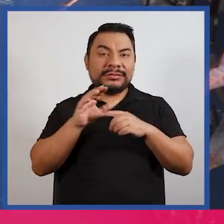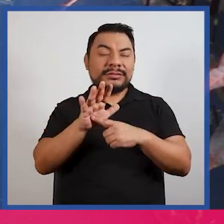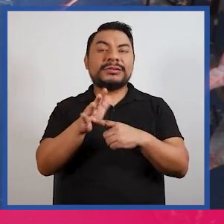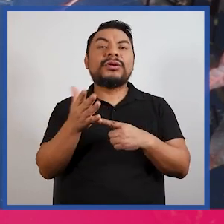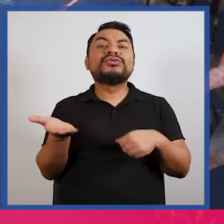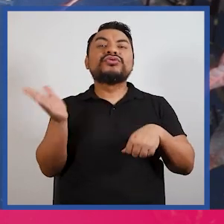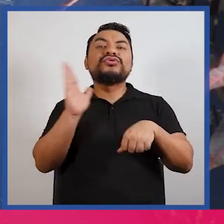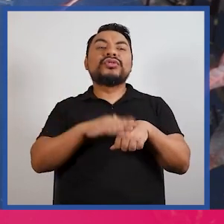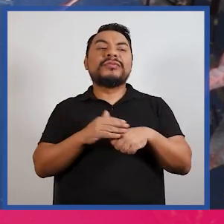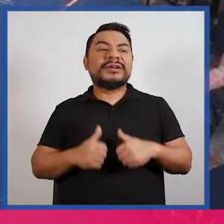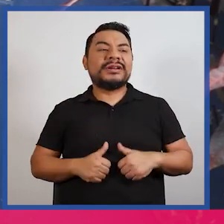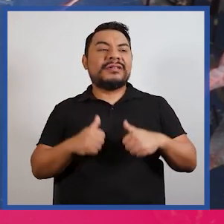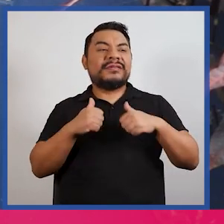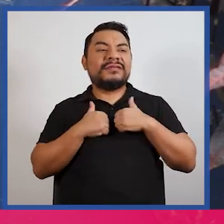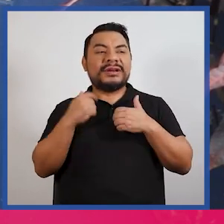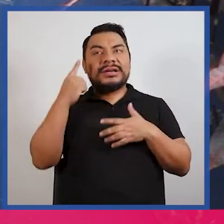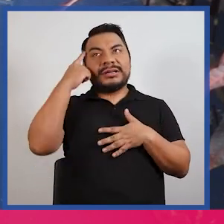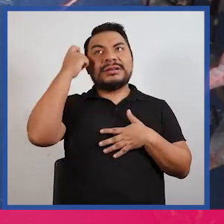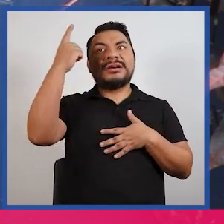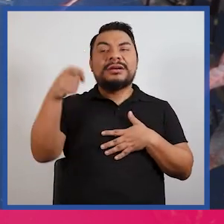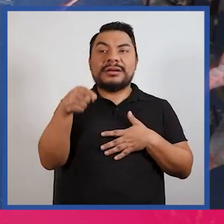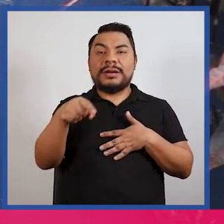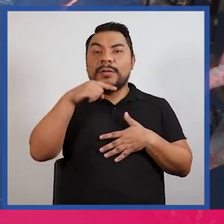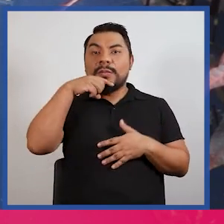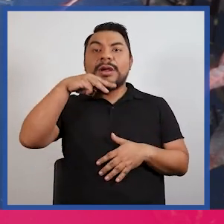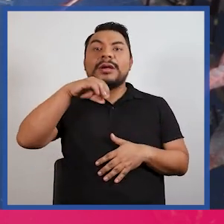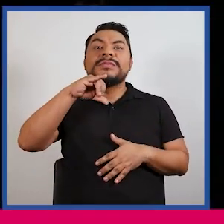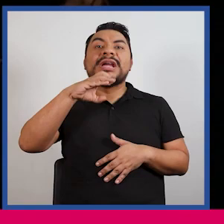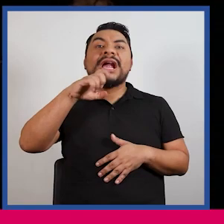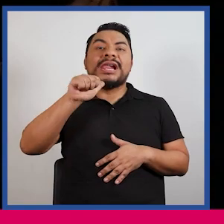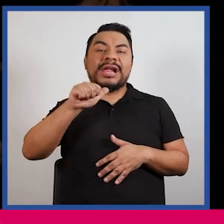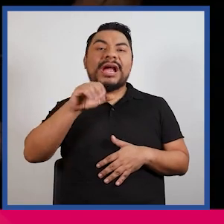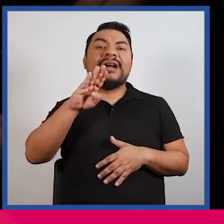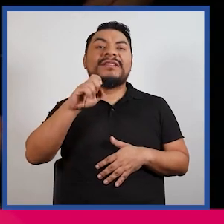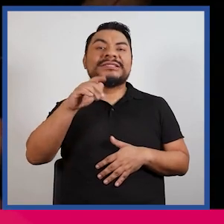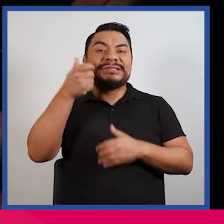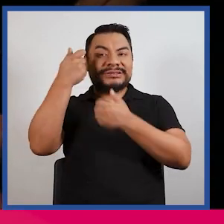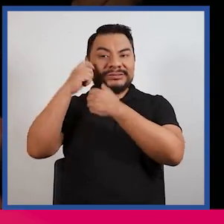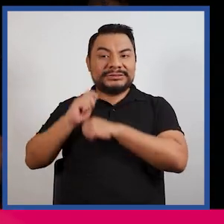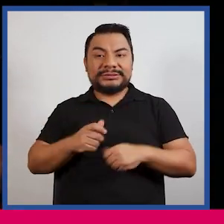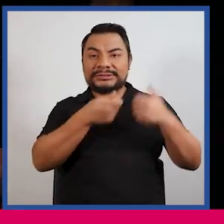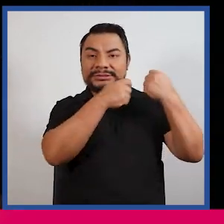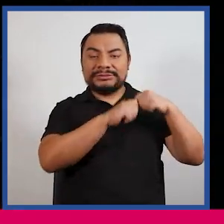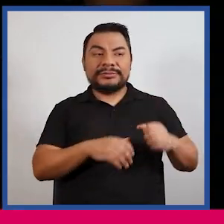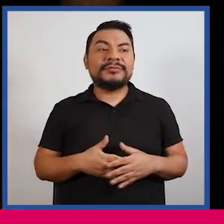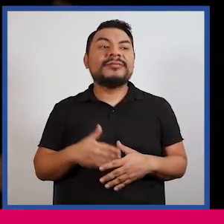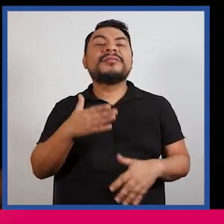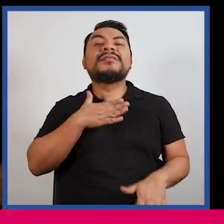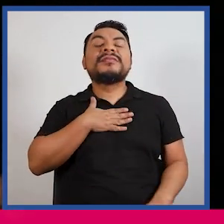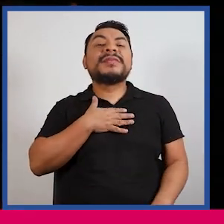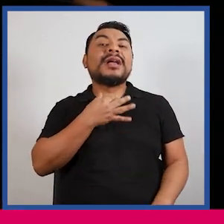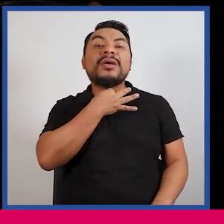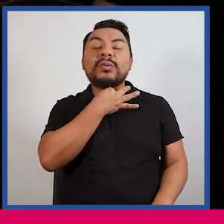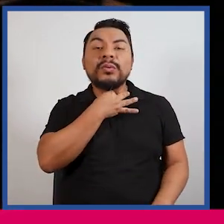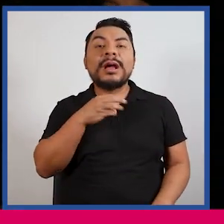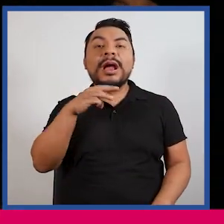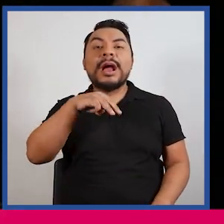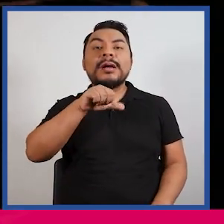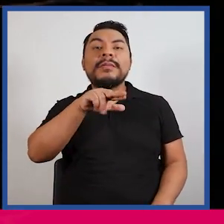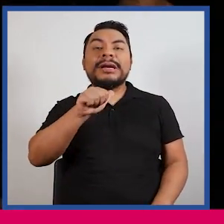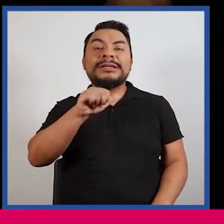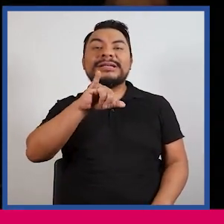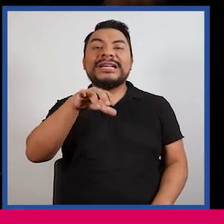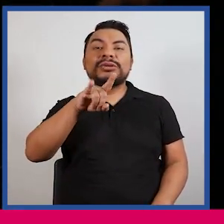libre sobre la vida y los sueños de Micaela Bastidas. Mi abuela, María Jesús San Martín,